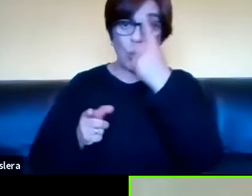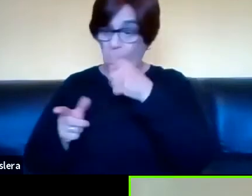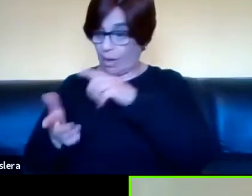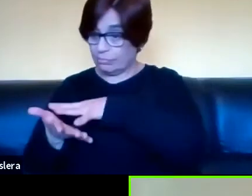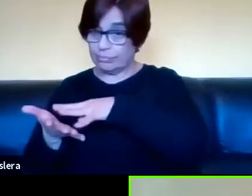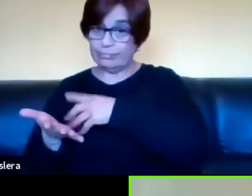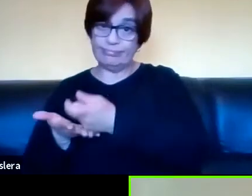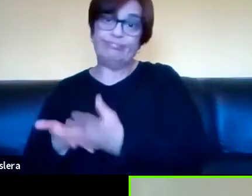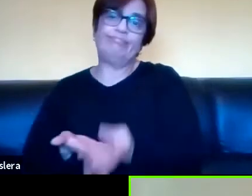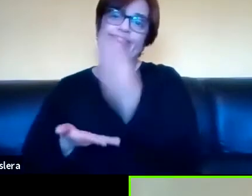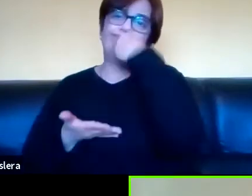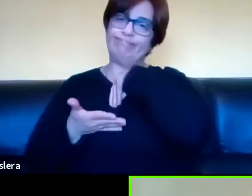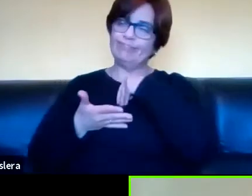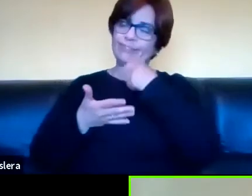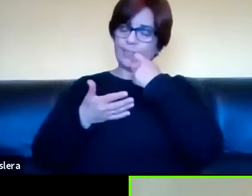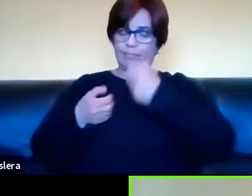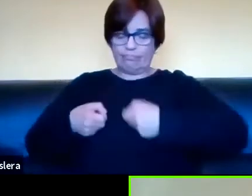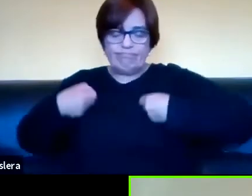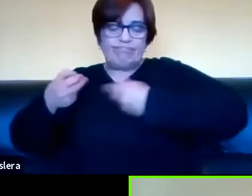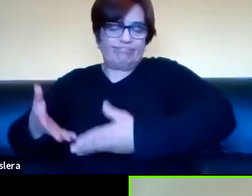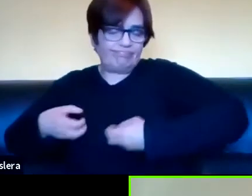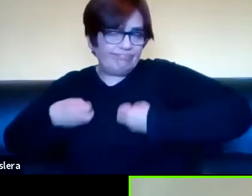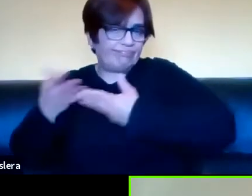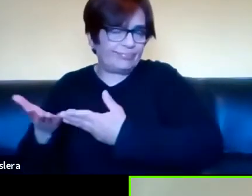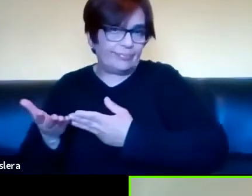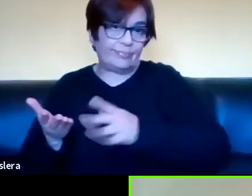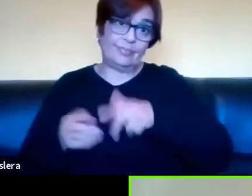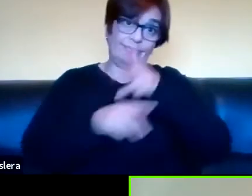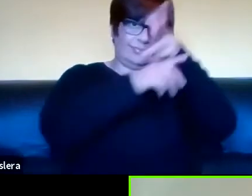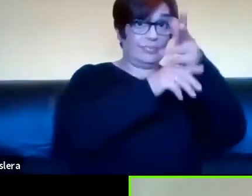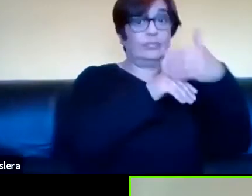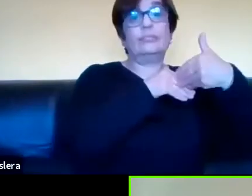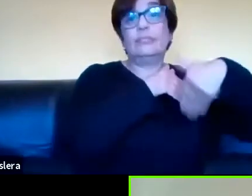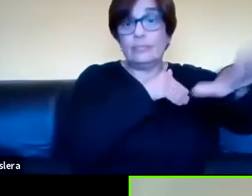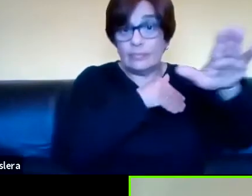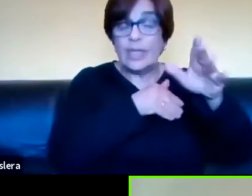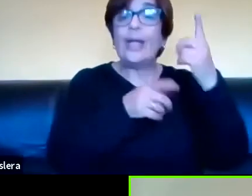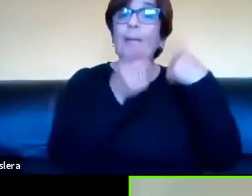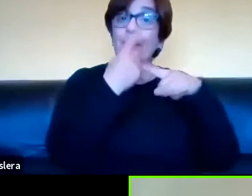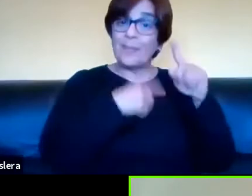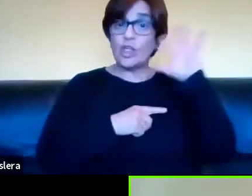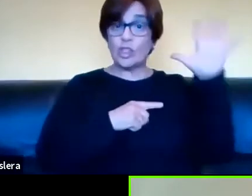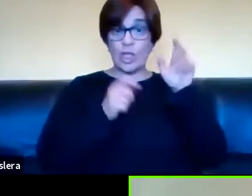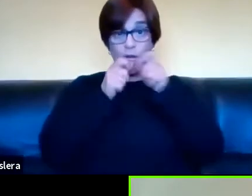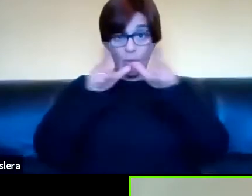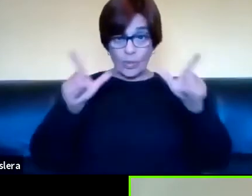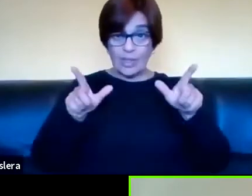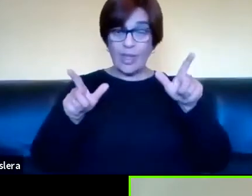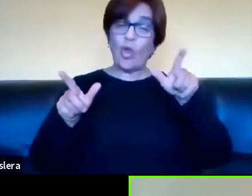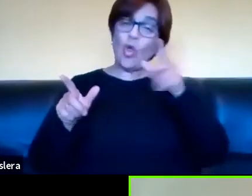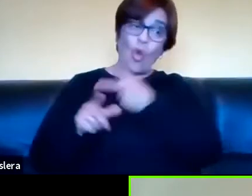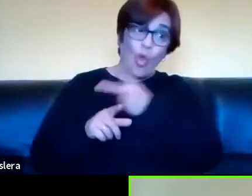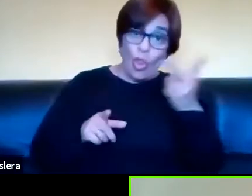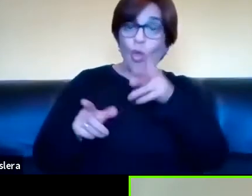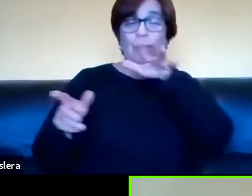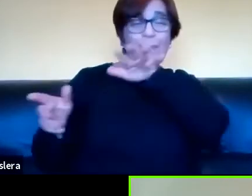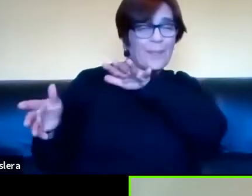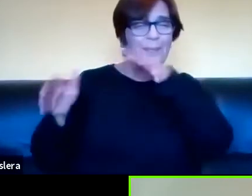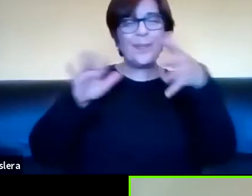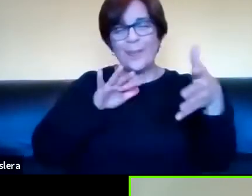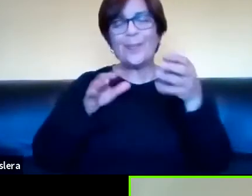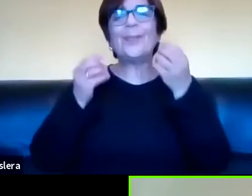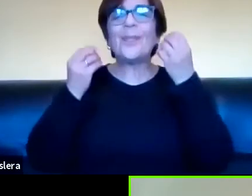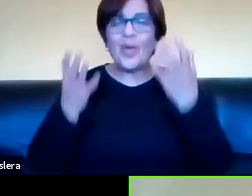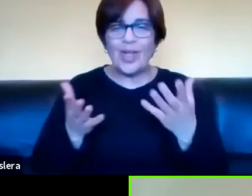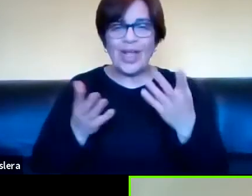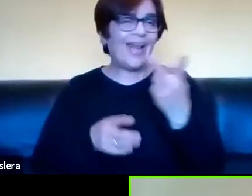y uno ya produce el lenguaje desde ahí en cambio la otra tecnología es externa pero a nivel psicolingüístico también tienen similitudes porque